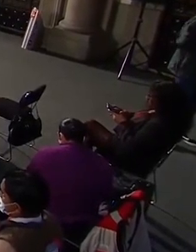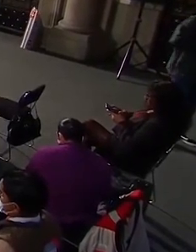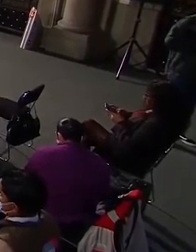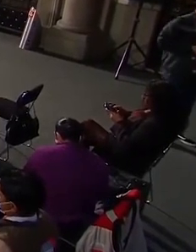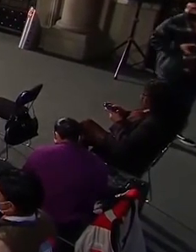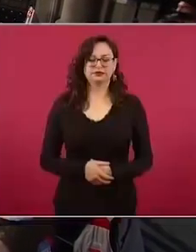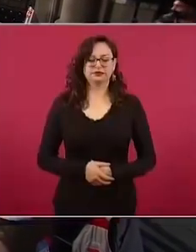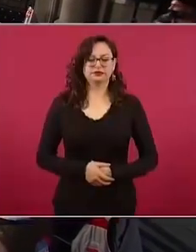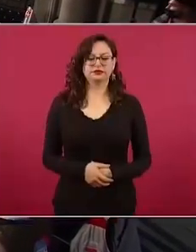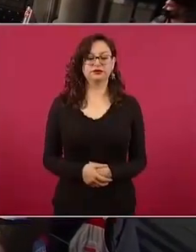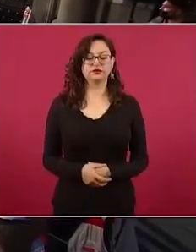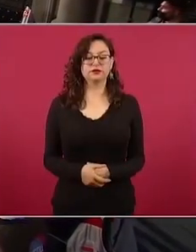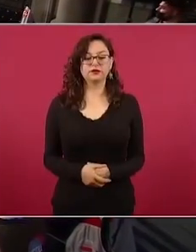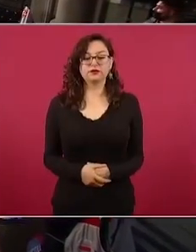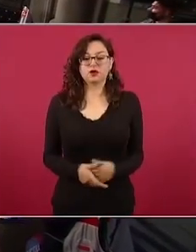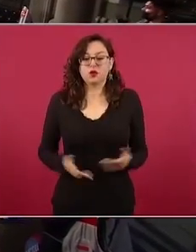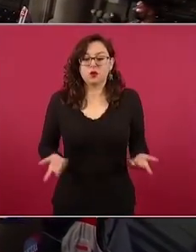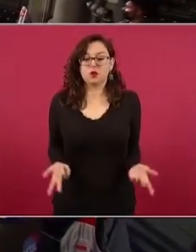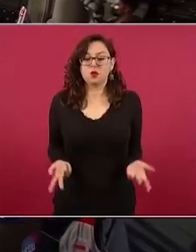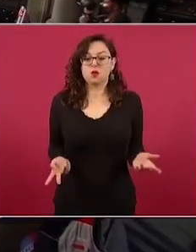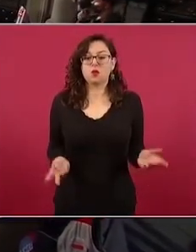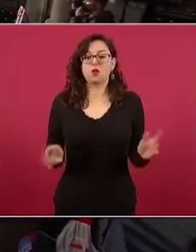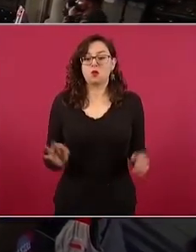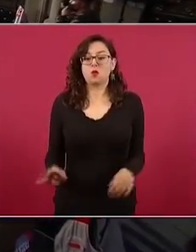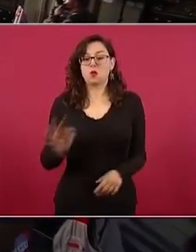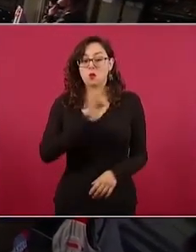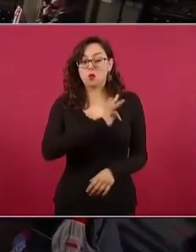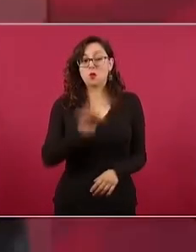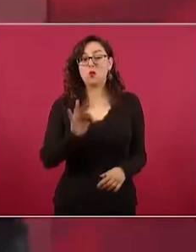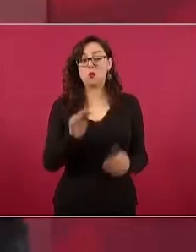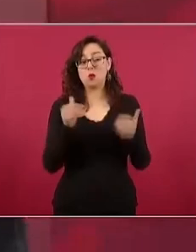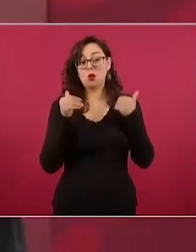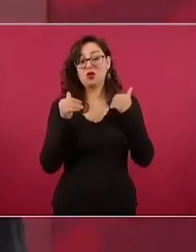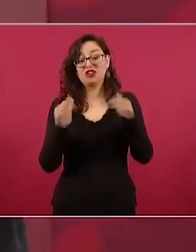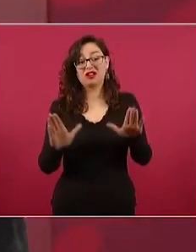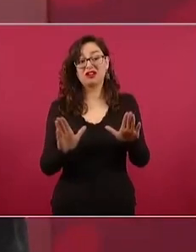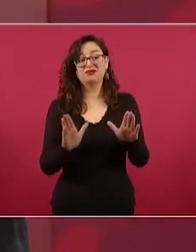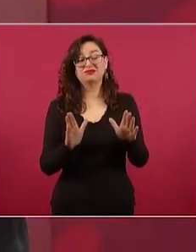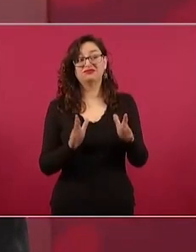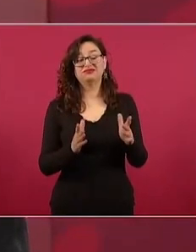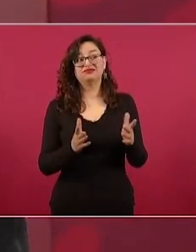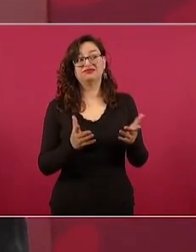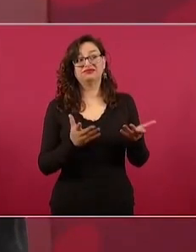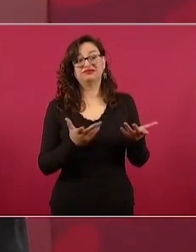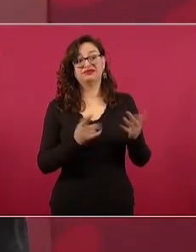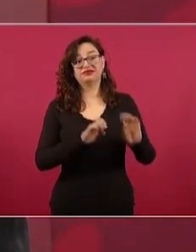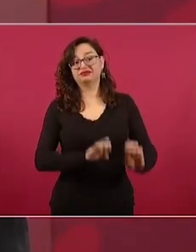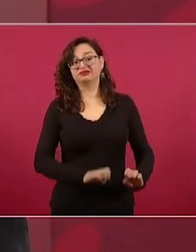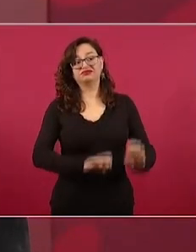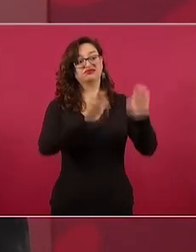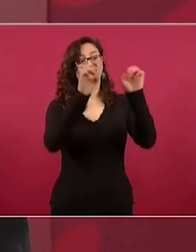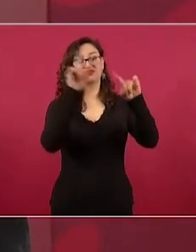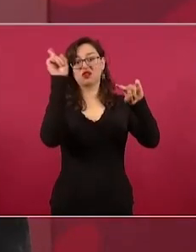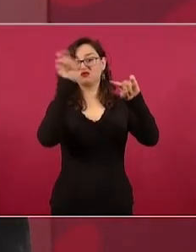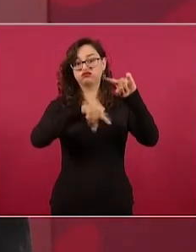porque sí es una falla estructural grave.